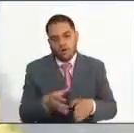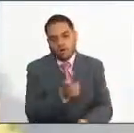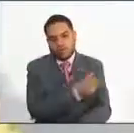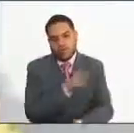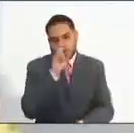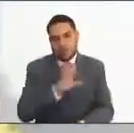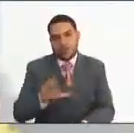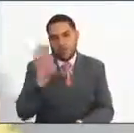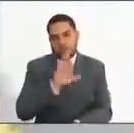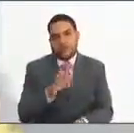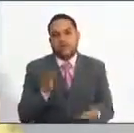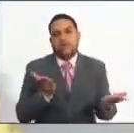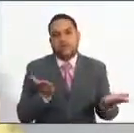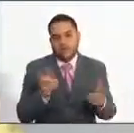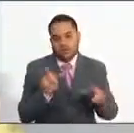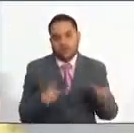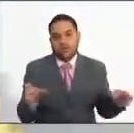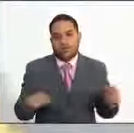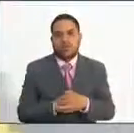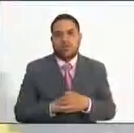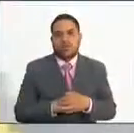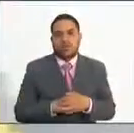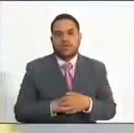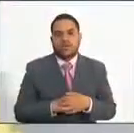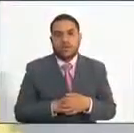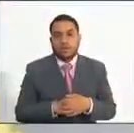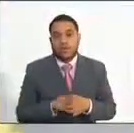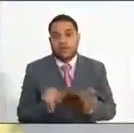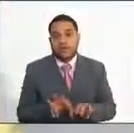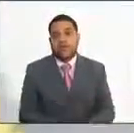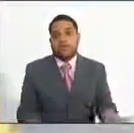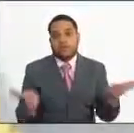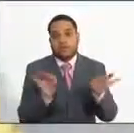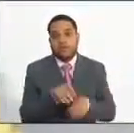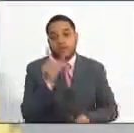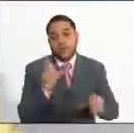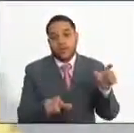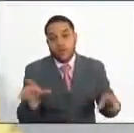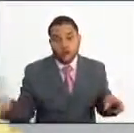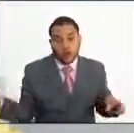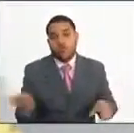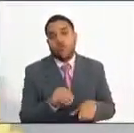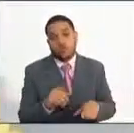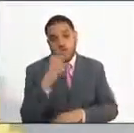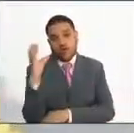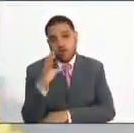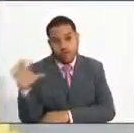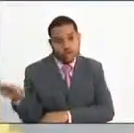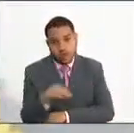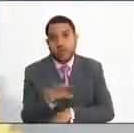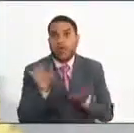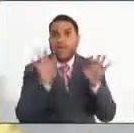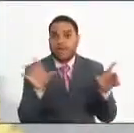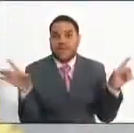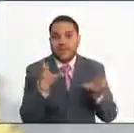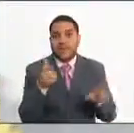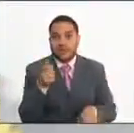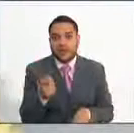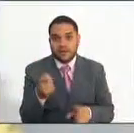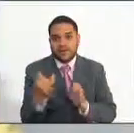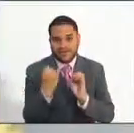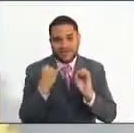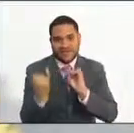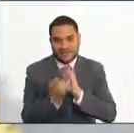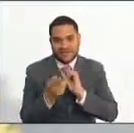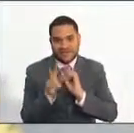Civil. Y en esta etapa final es clave que todos los ciudadanos, que todos los colombianos que nos ven a esta hora a través de canal institucional, sepan